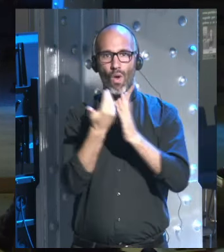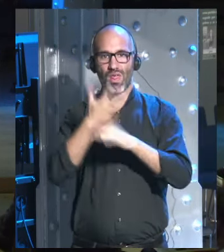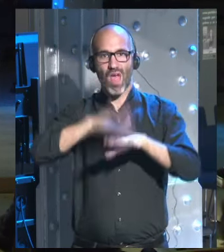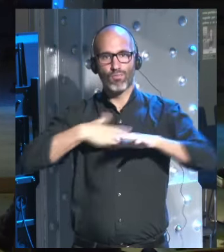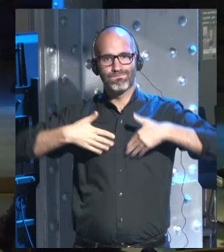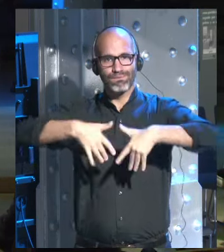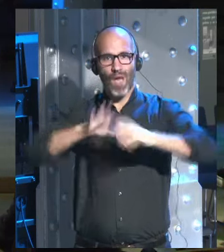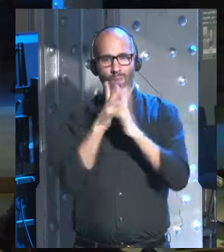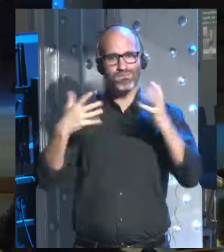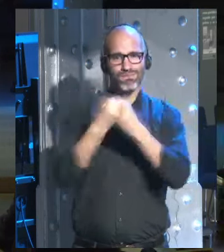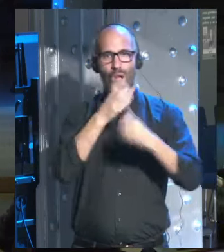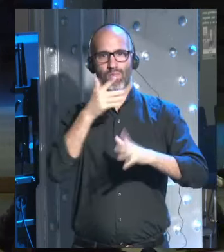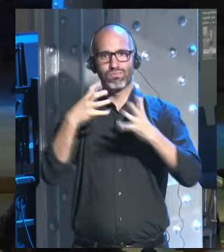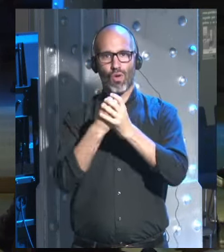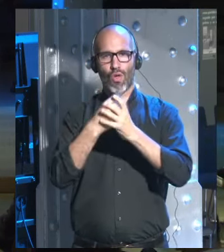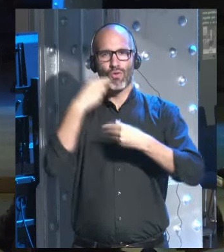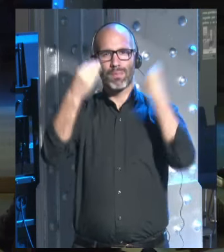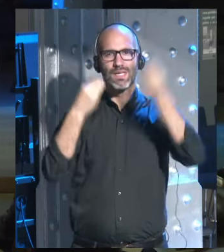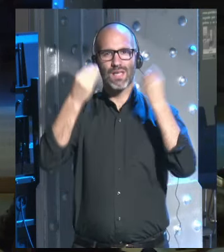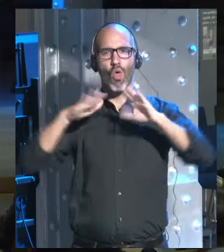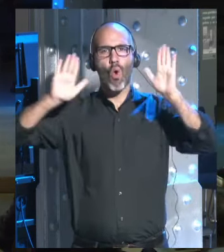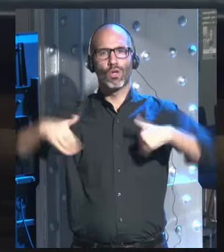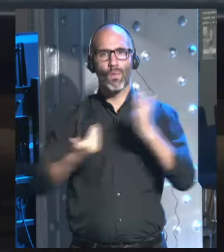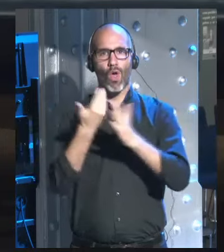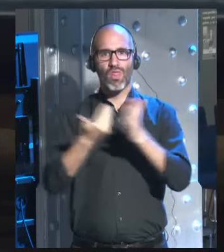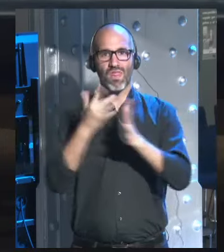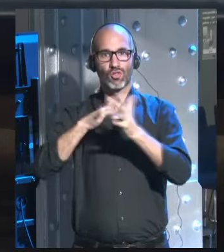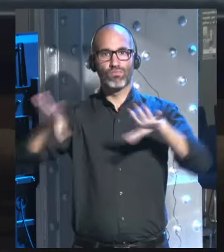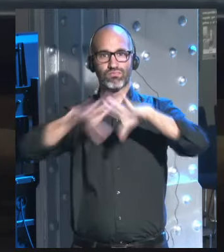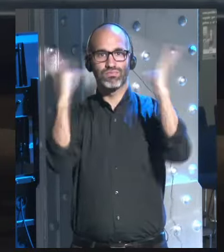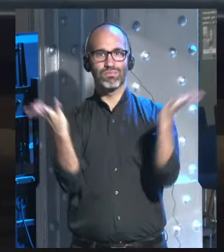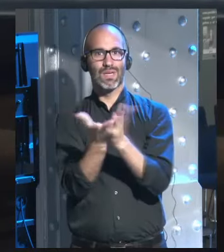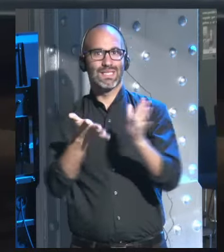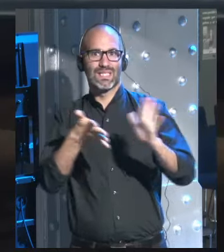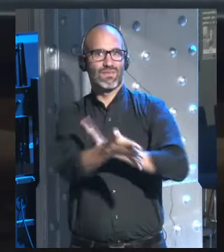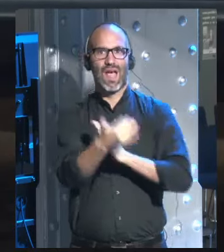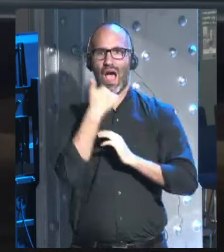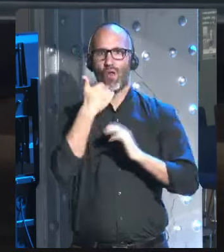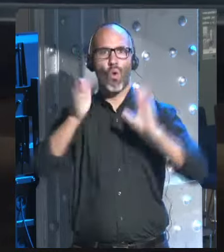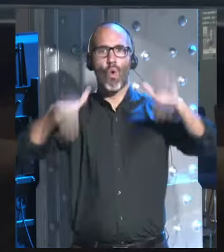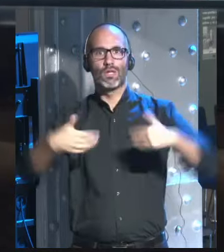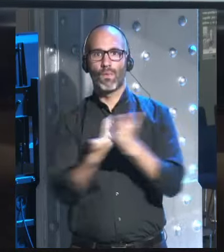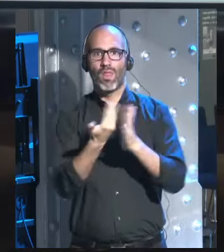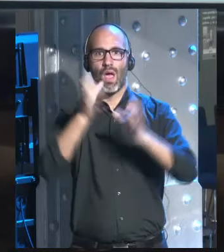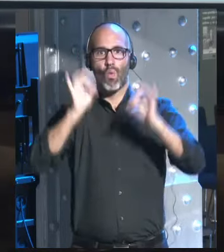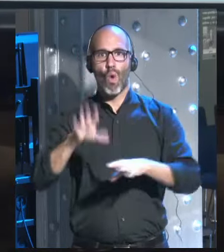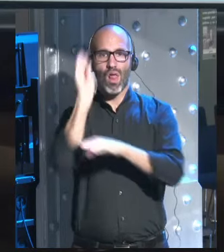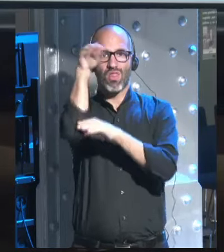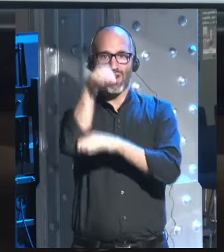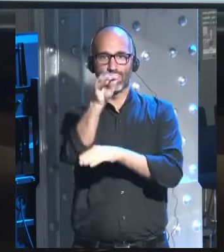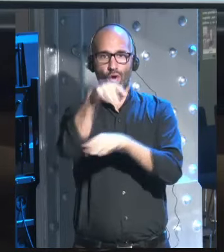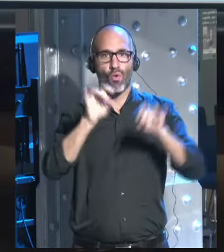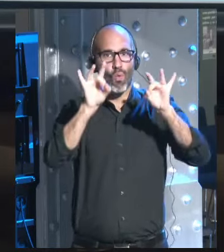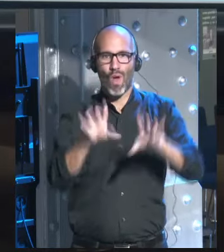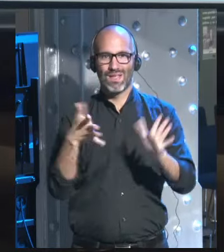rápidamente. Claro, nosotros siempre hemos pensado que los últimos días de la humanidad serían un poco como los últimos días de los dinosaurios, y que